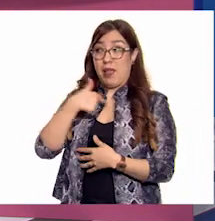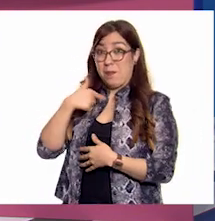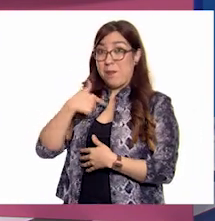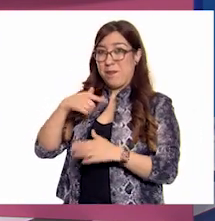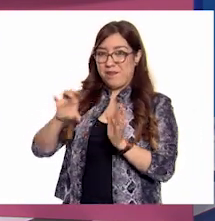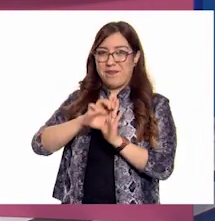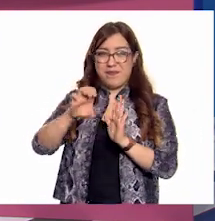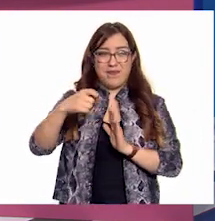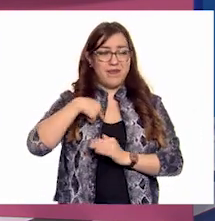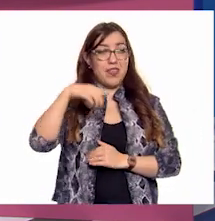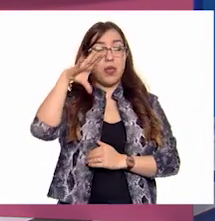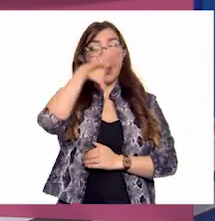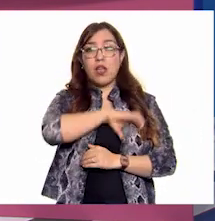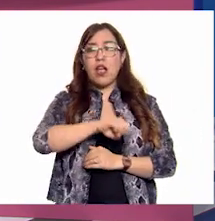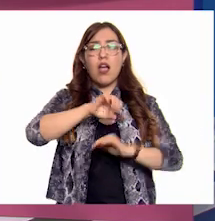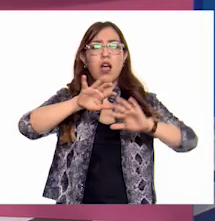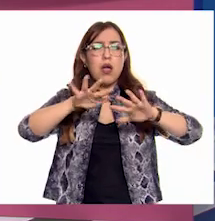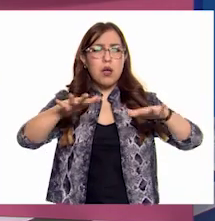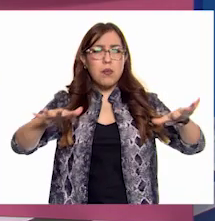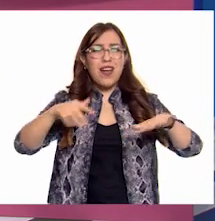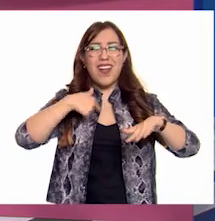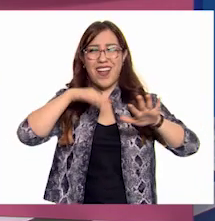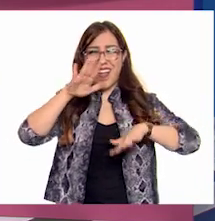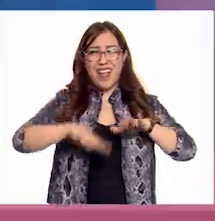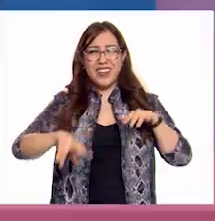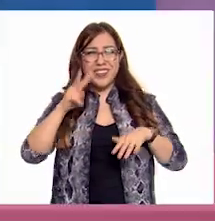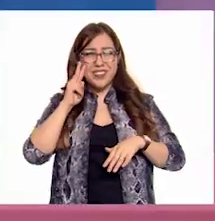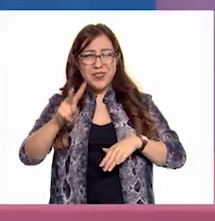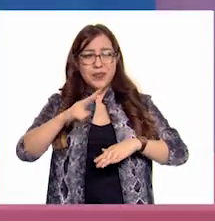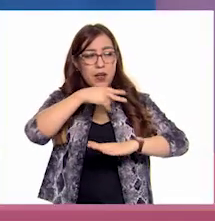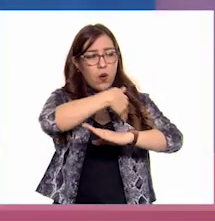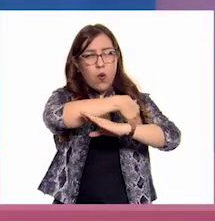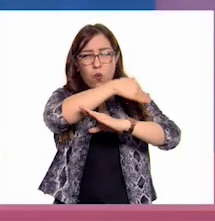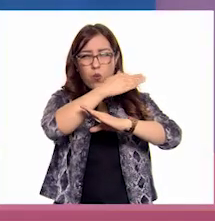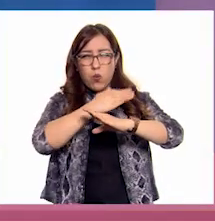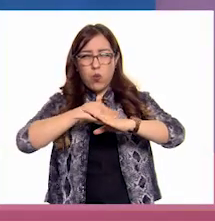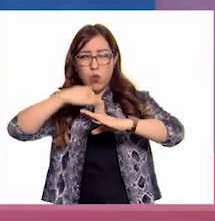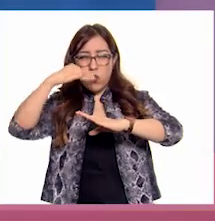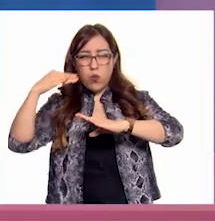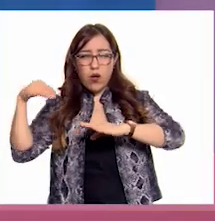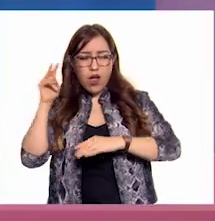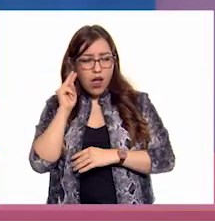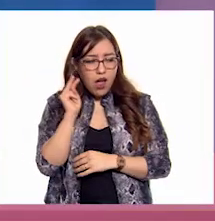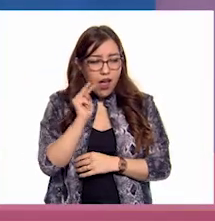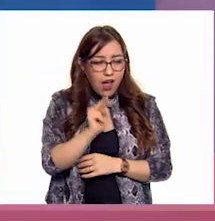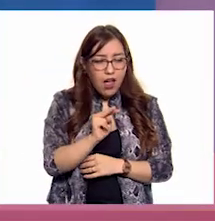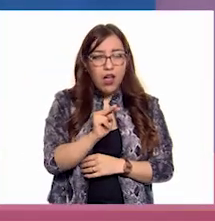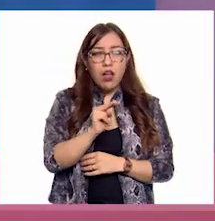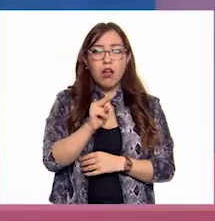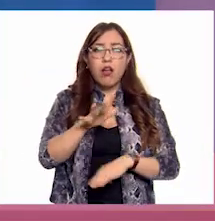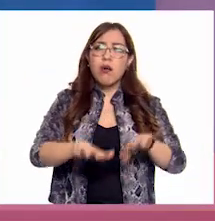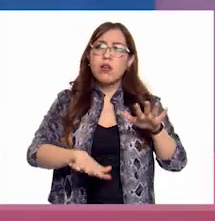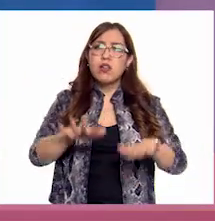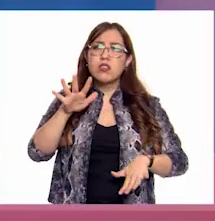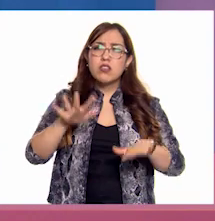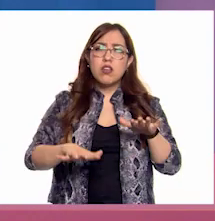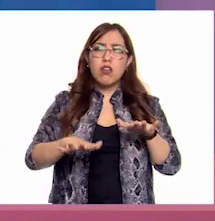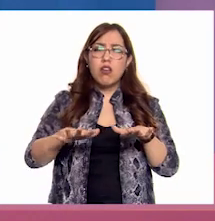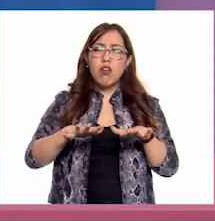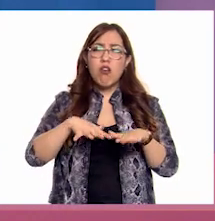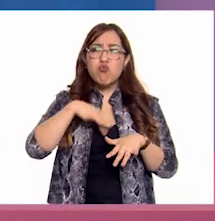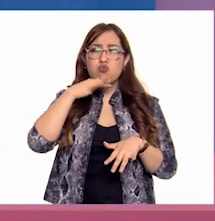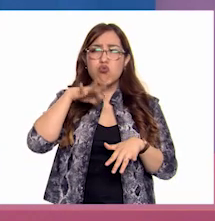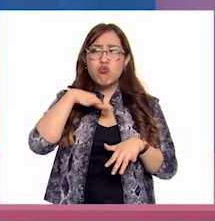el mar y me ha tocado ver delfines y pensar que por la contaminación estos hermosos animales ya no